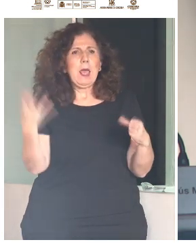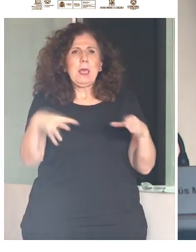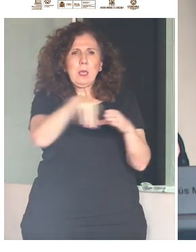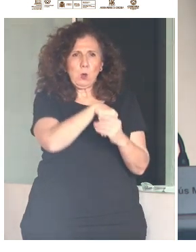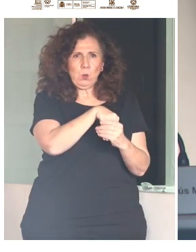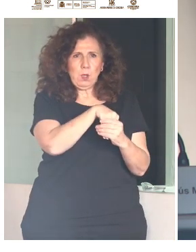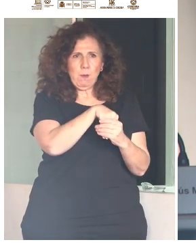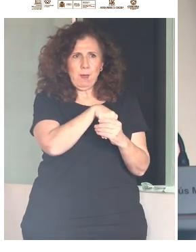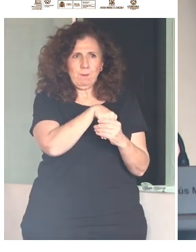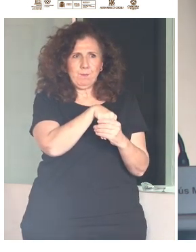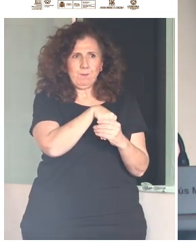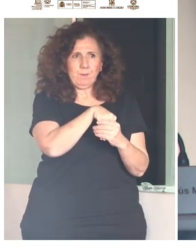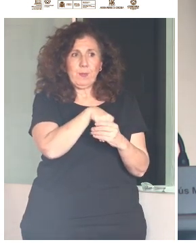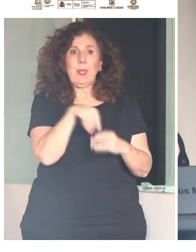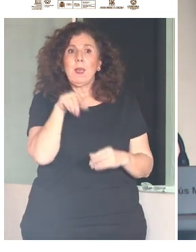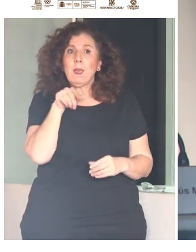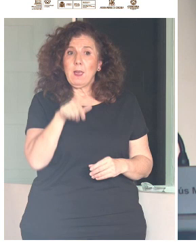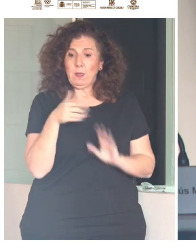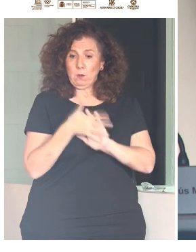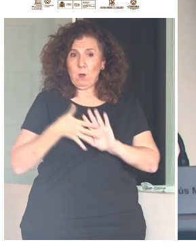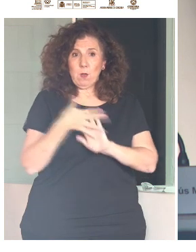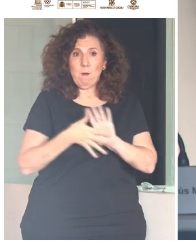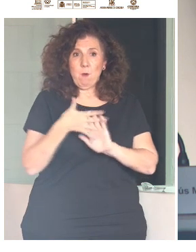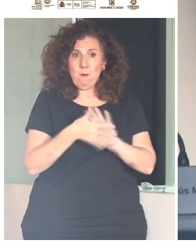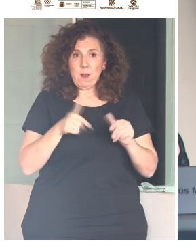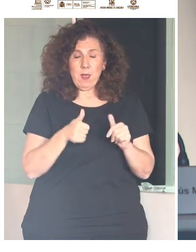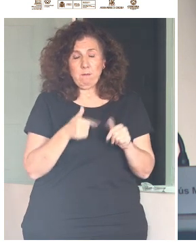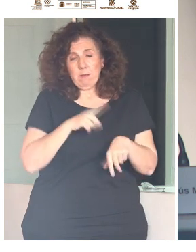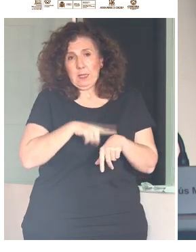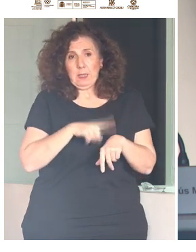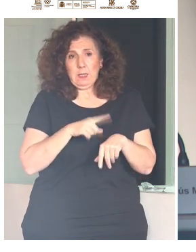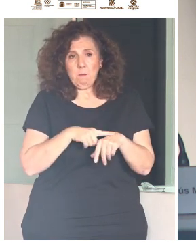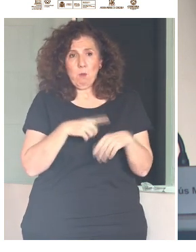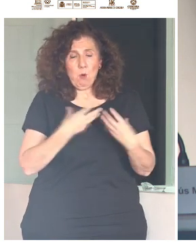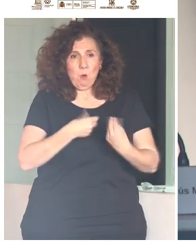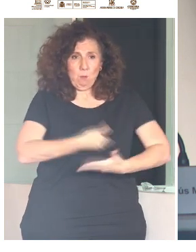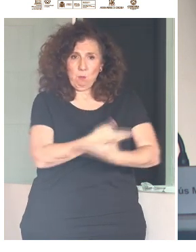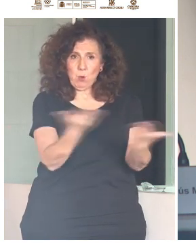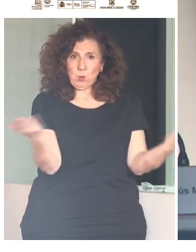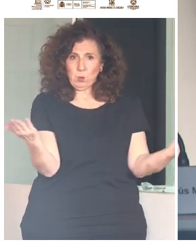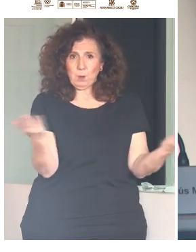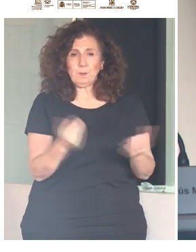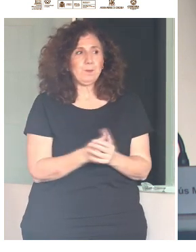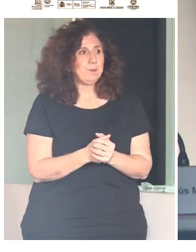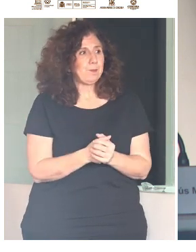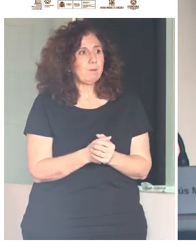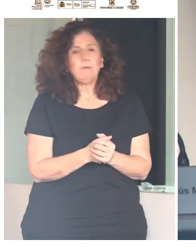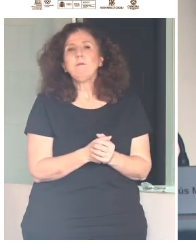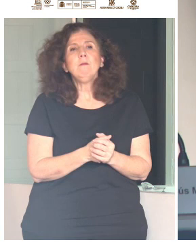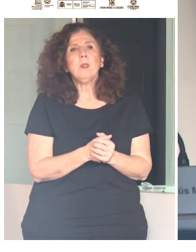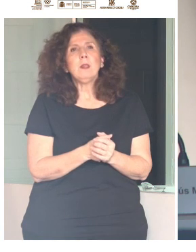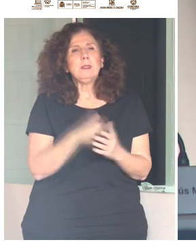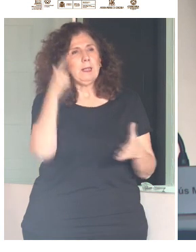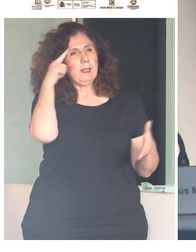Eso es lo que voy a compartir en este rato con todos ustedes. En definitiva, se trata de